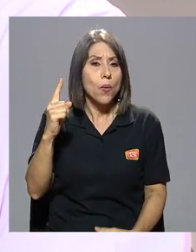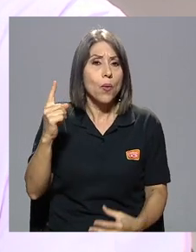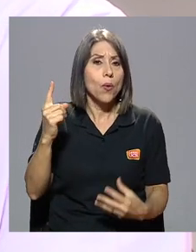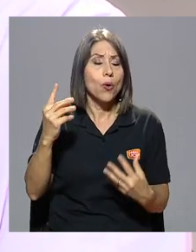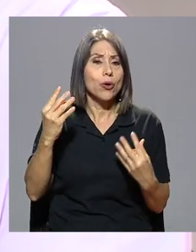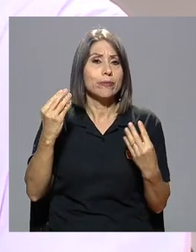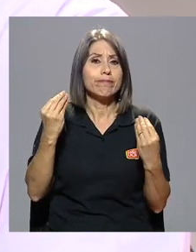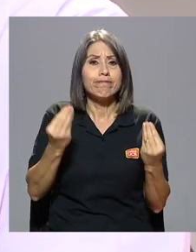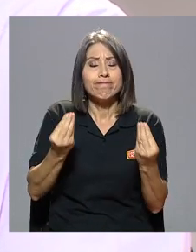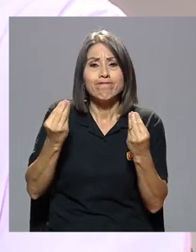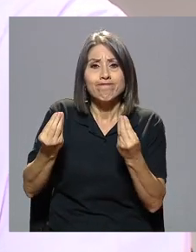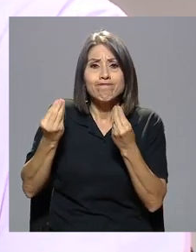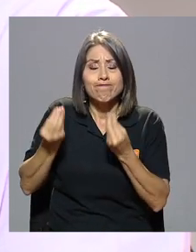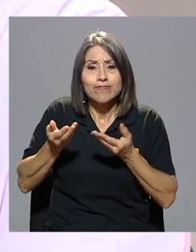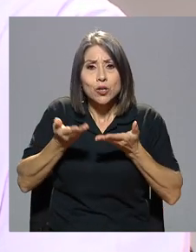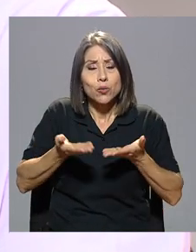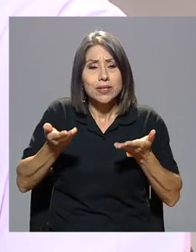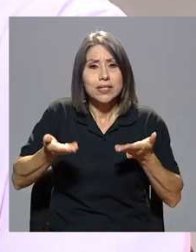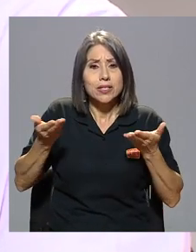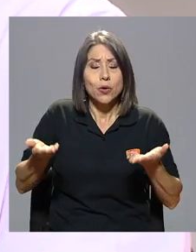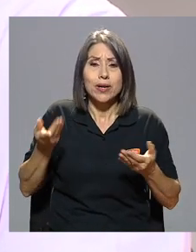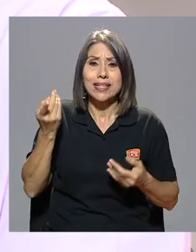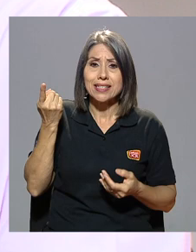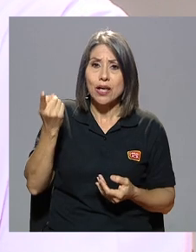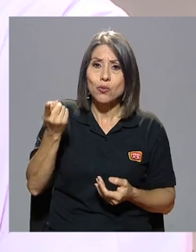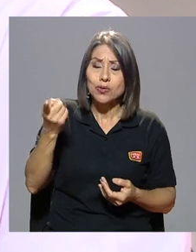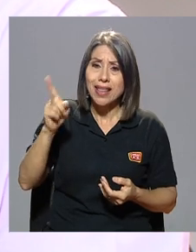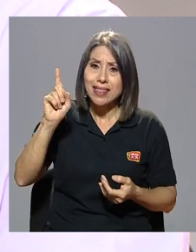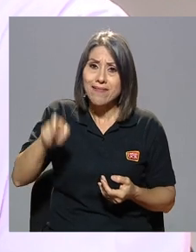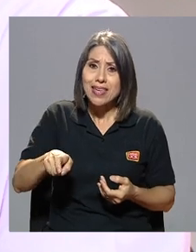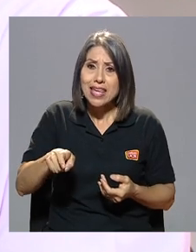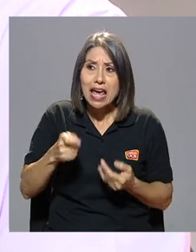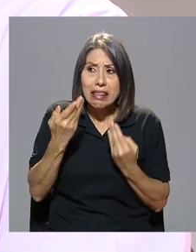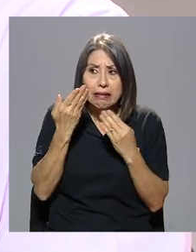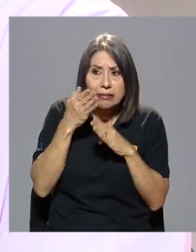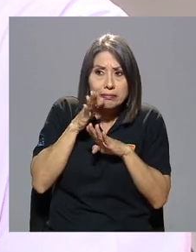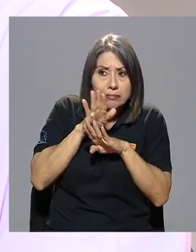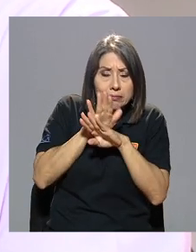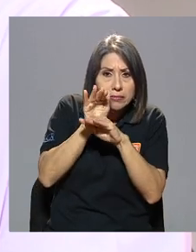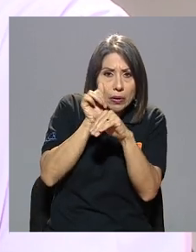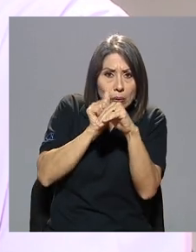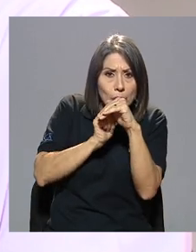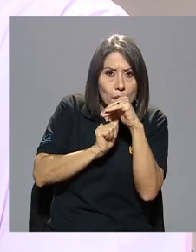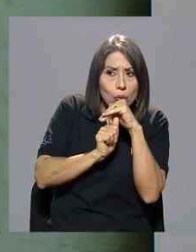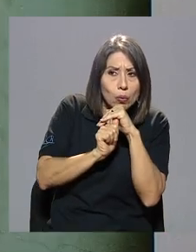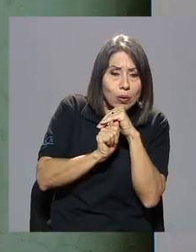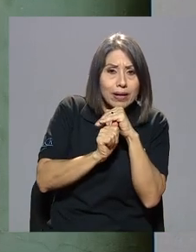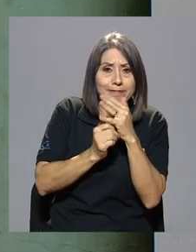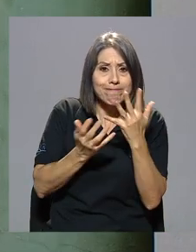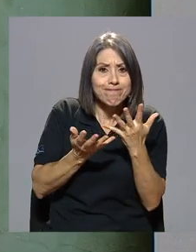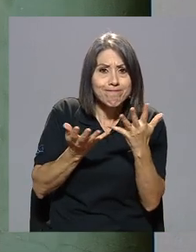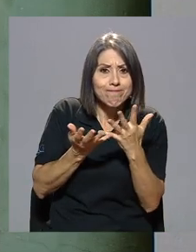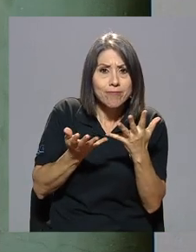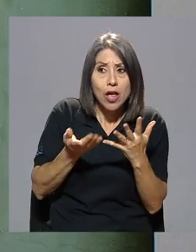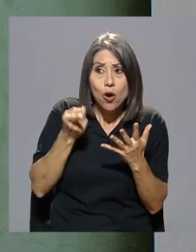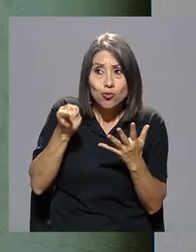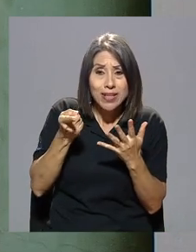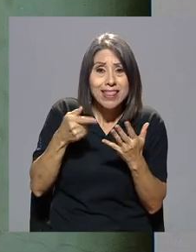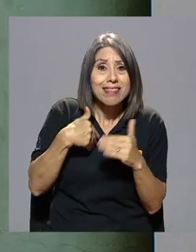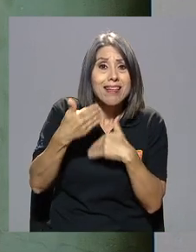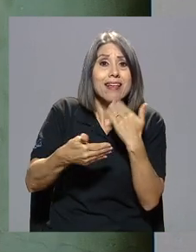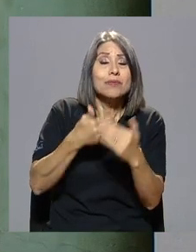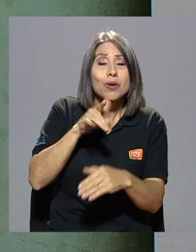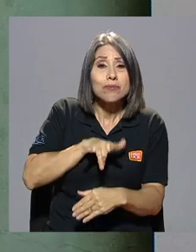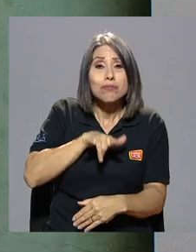de de cuestiones en las que usted tenía que vivir en la clandestinidad de algún modo lo